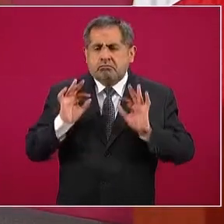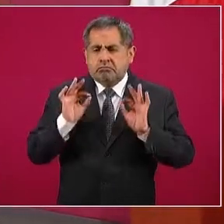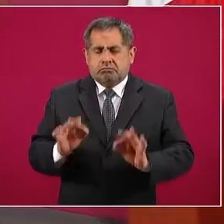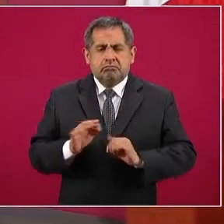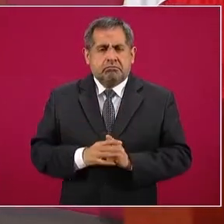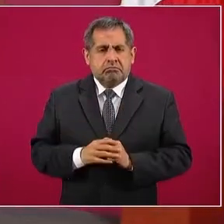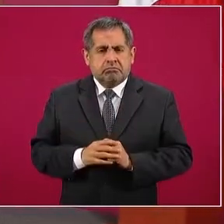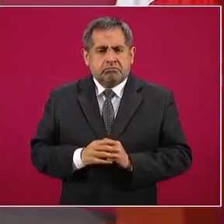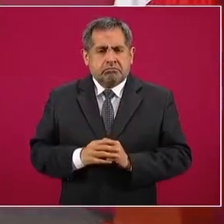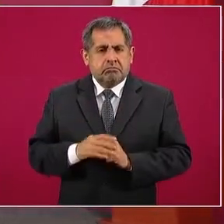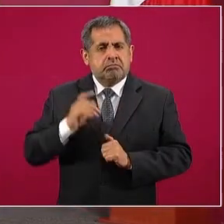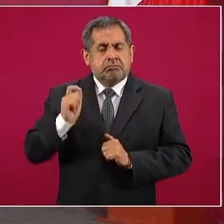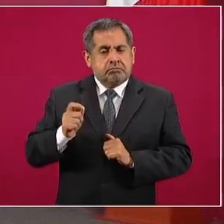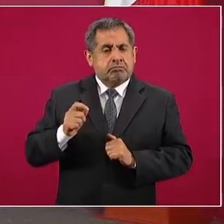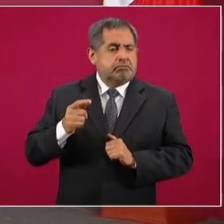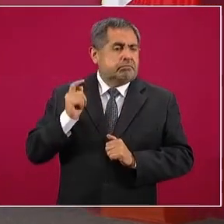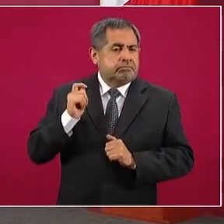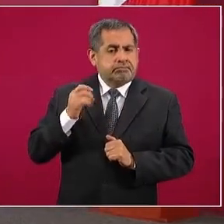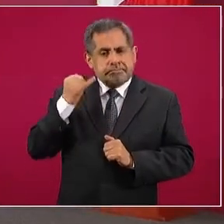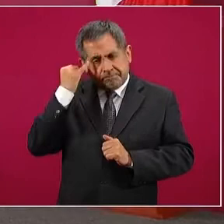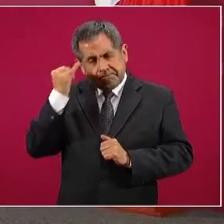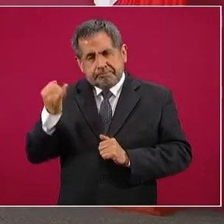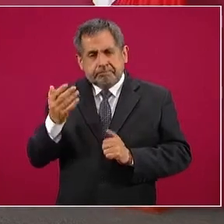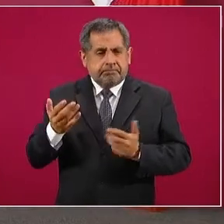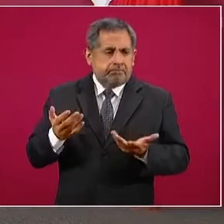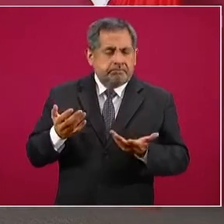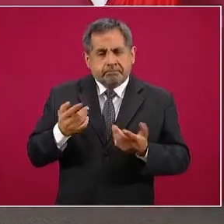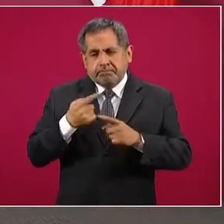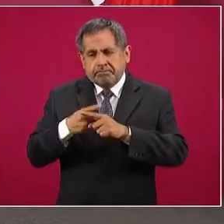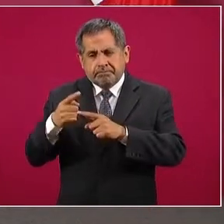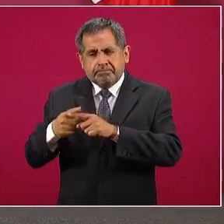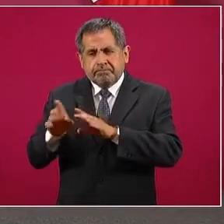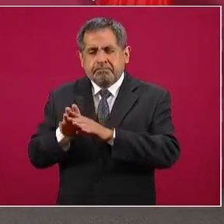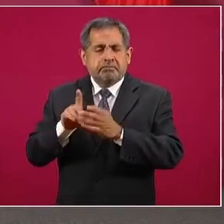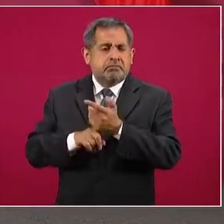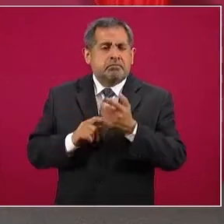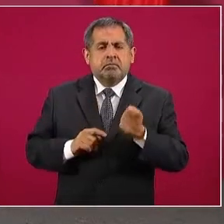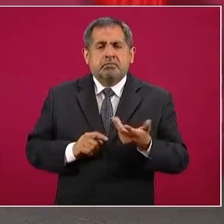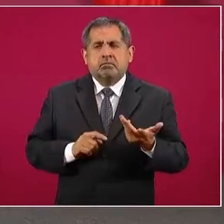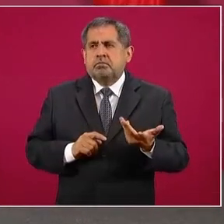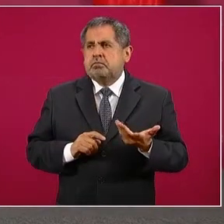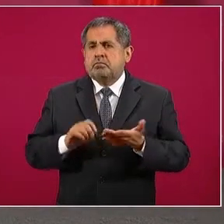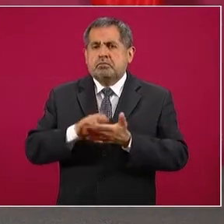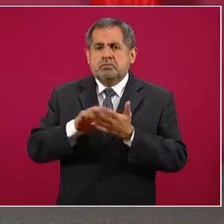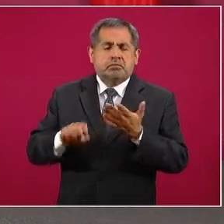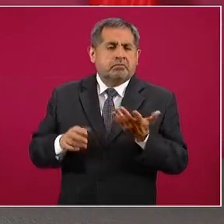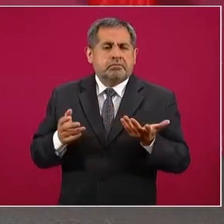Se nos presentan situaciones como